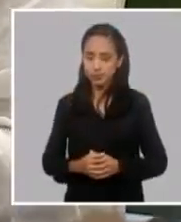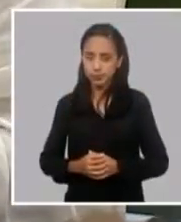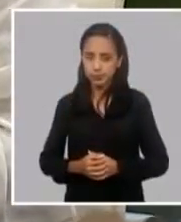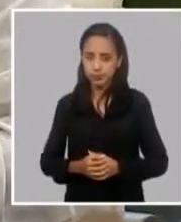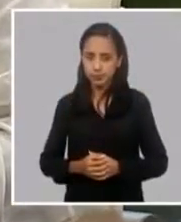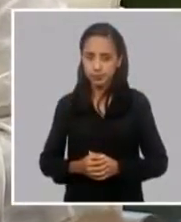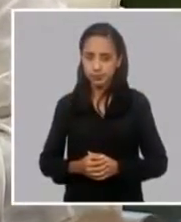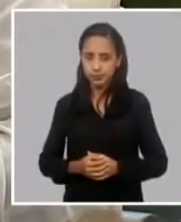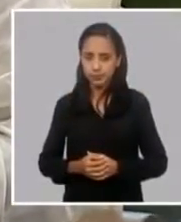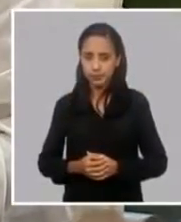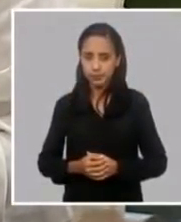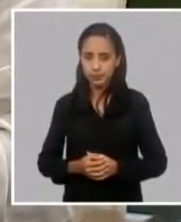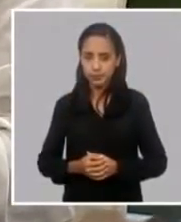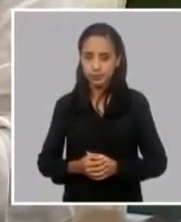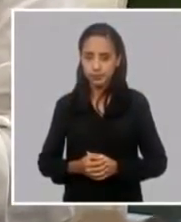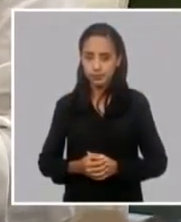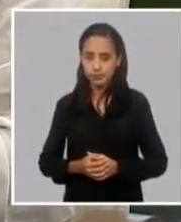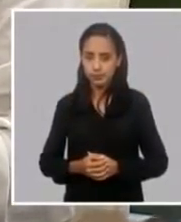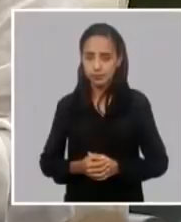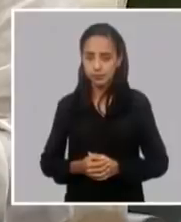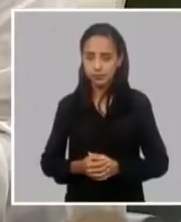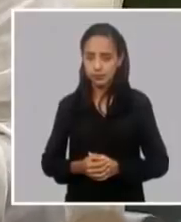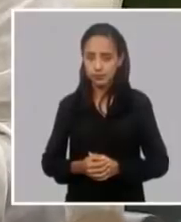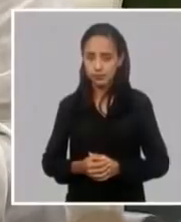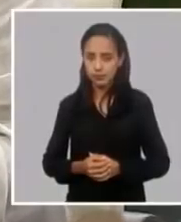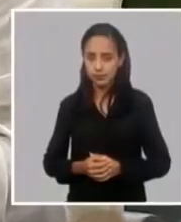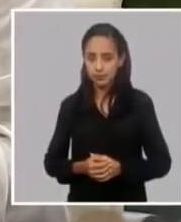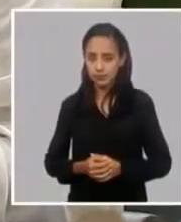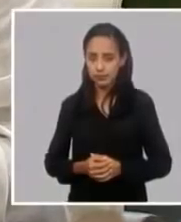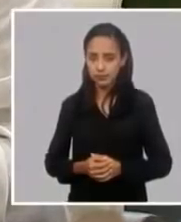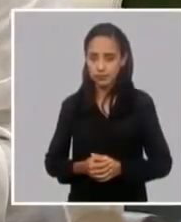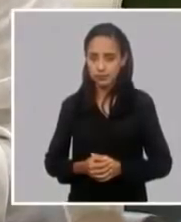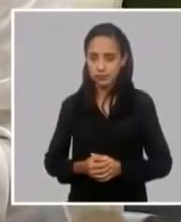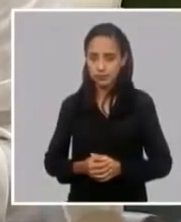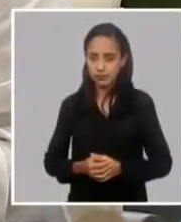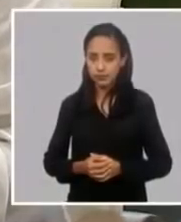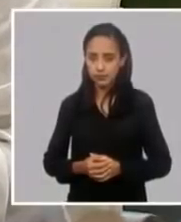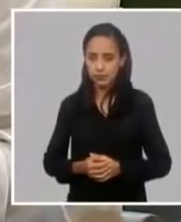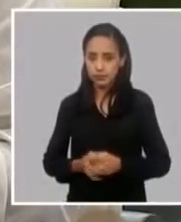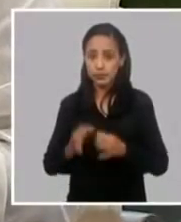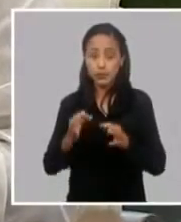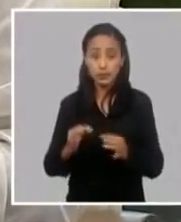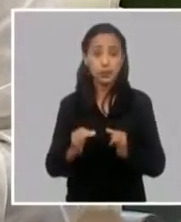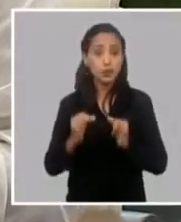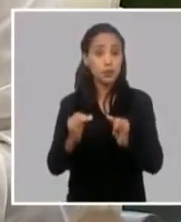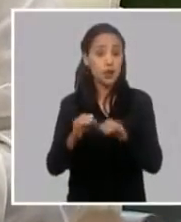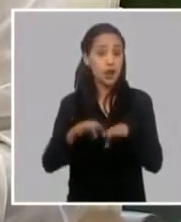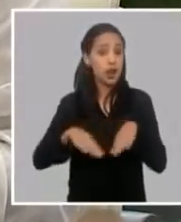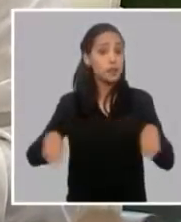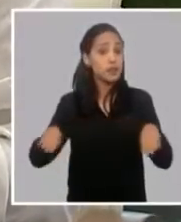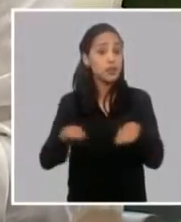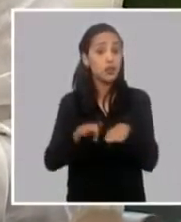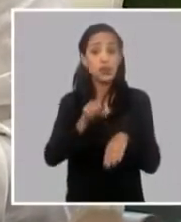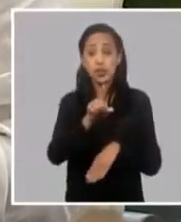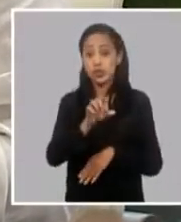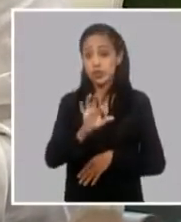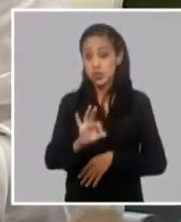responderte directamente a la pregunta como te plantee en la mesa redonda el 18 de junio